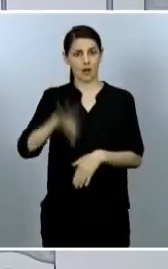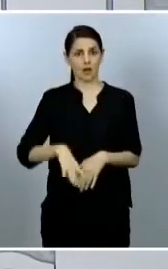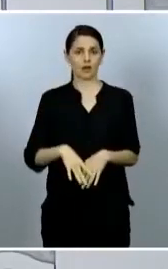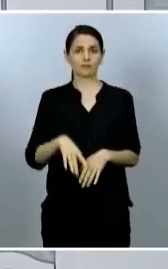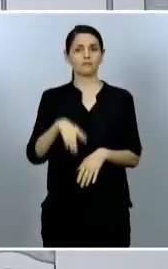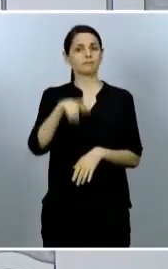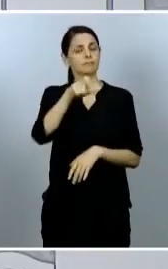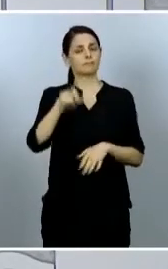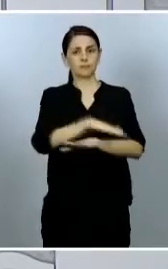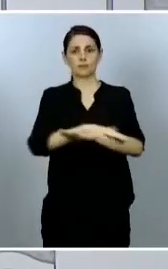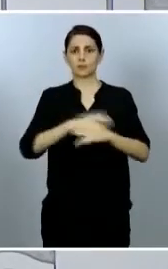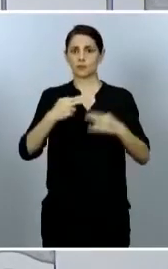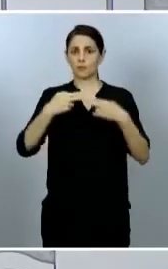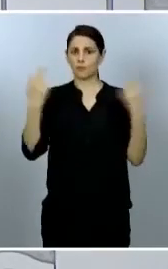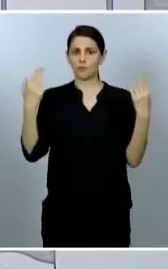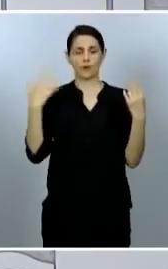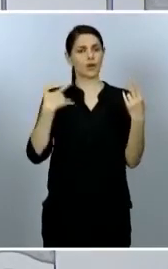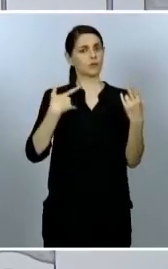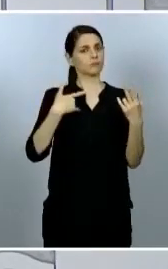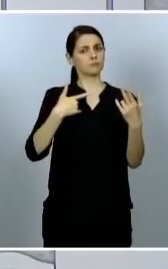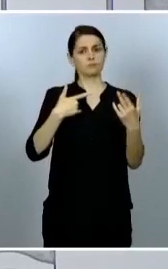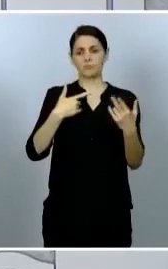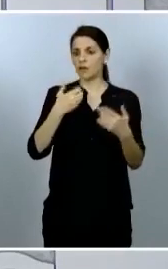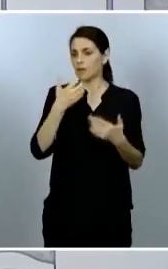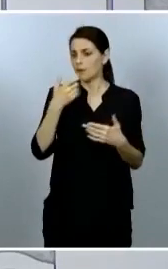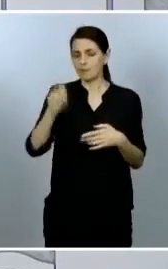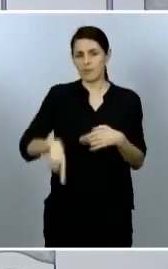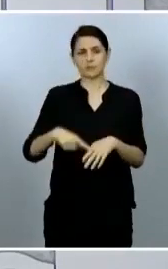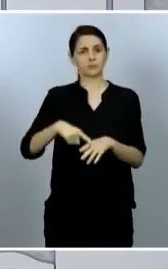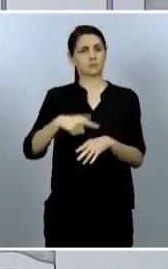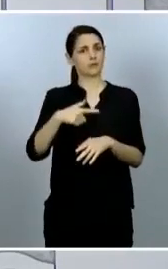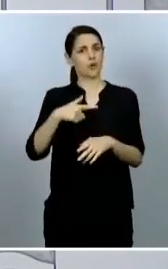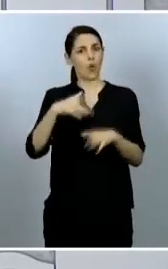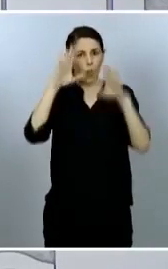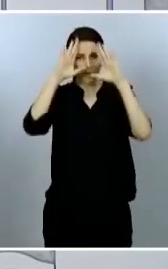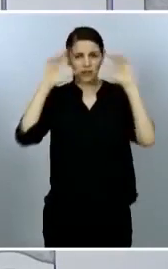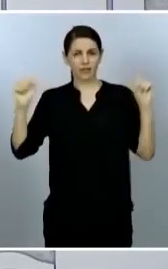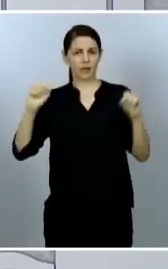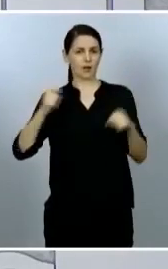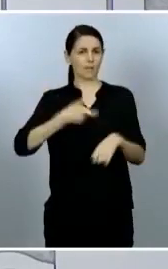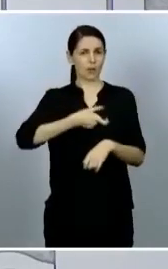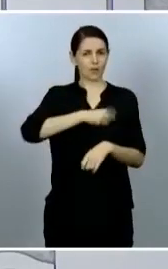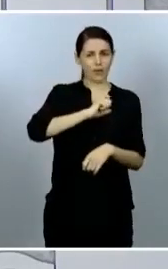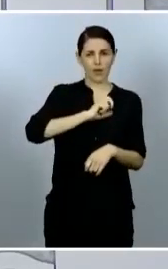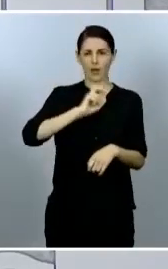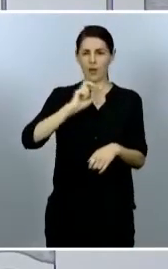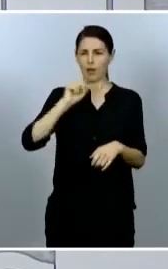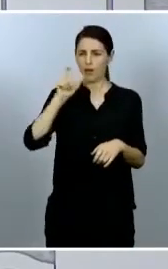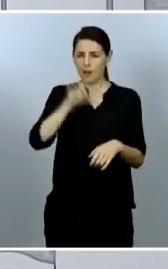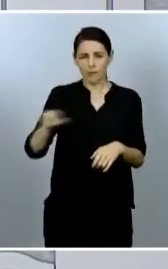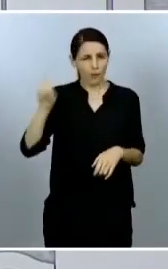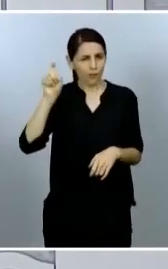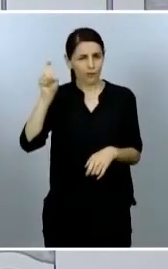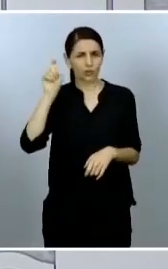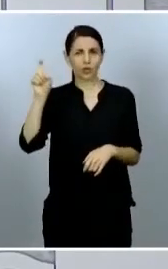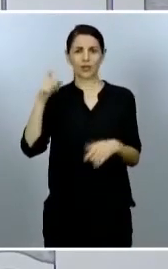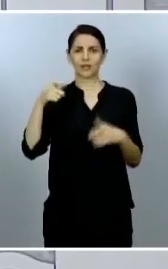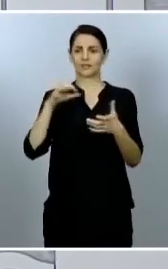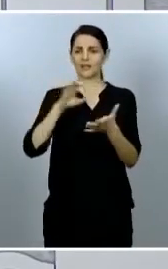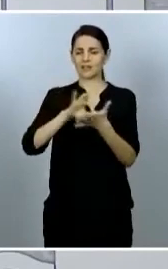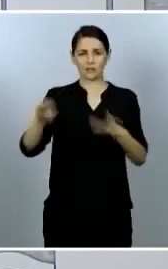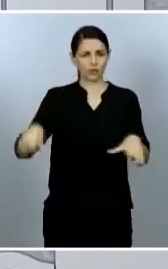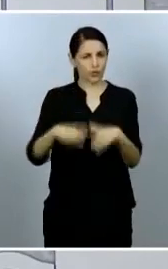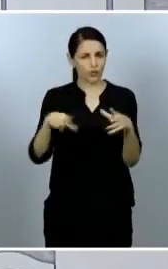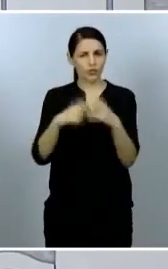todos los sectores, fuerzas y cuerpos de seguridad del Estado, profesores, servicios sociales, técnicos que gestionan ayudas del